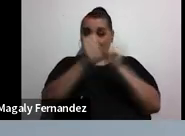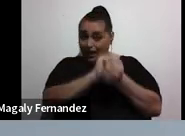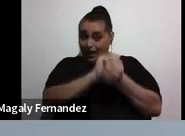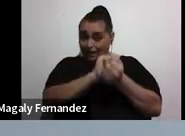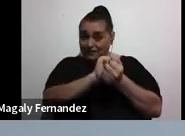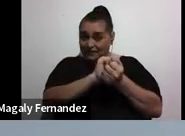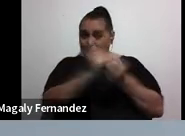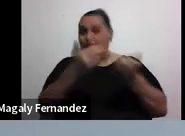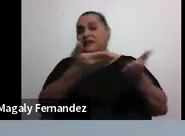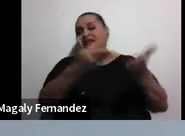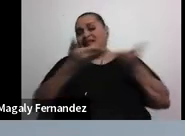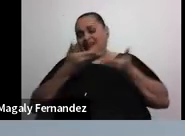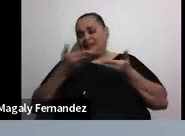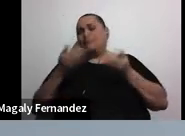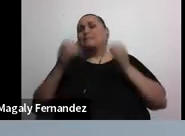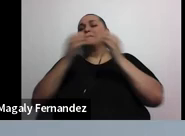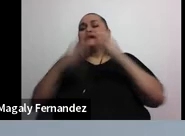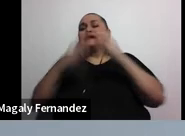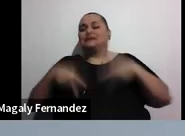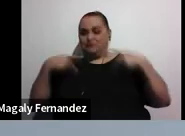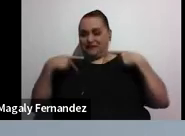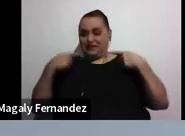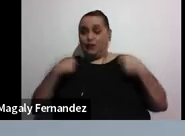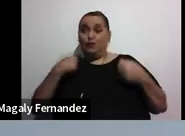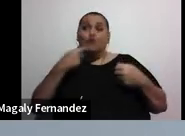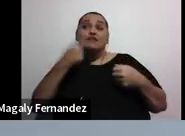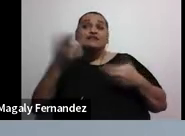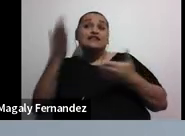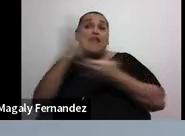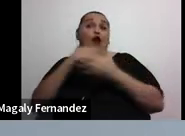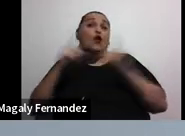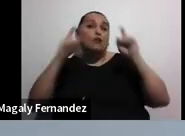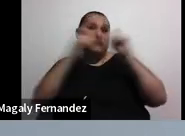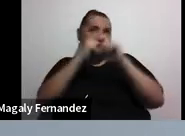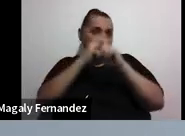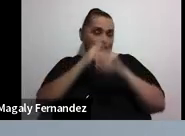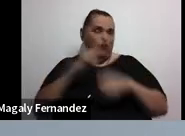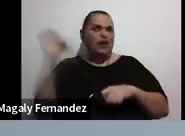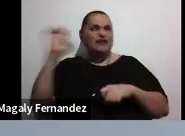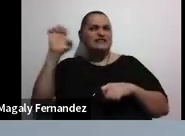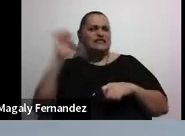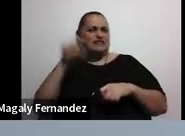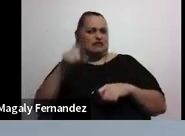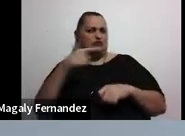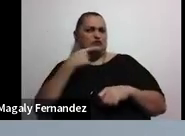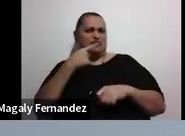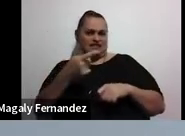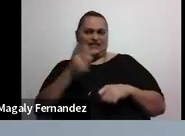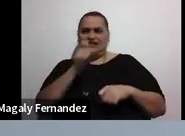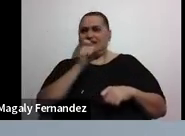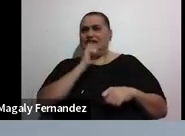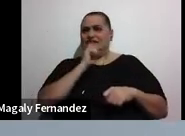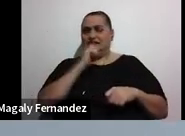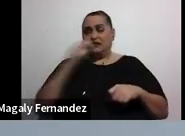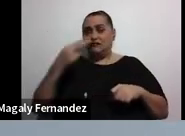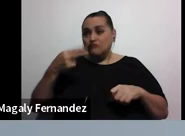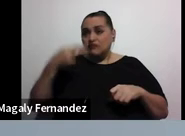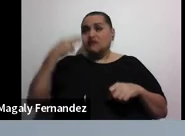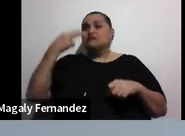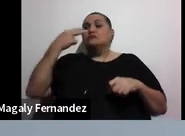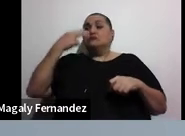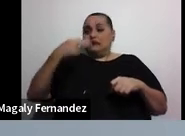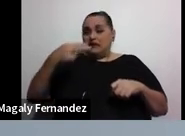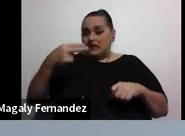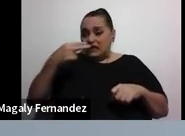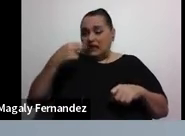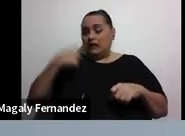más vida. Voy a decir algo complicado. Alguien me dice Esteban, que lo que me está me está costando respirar, me cuesta